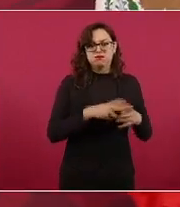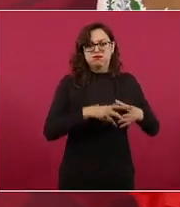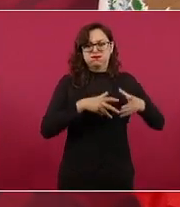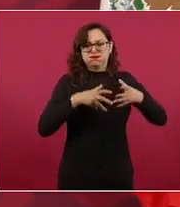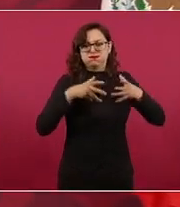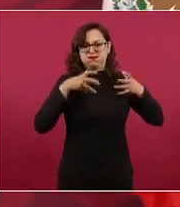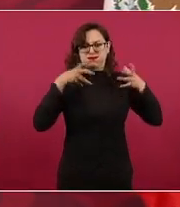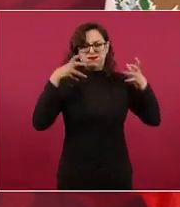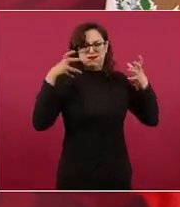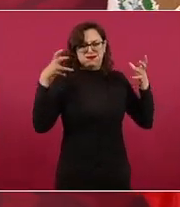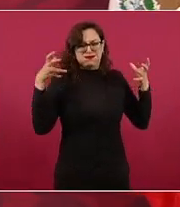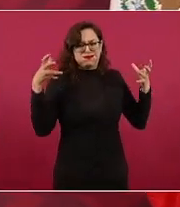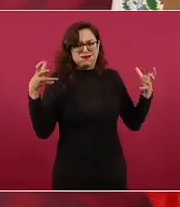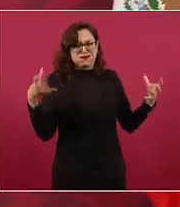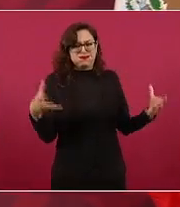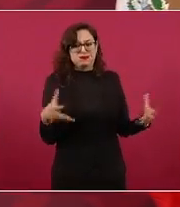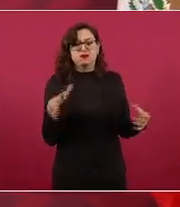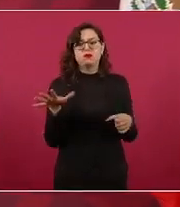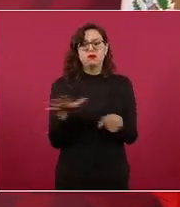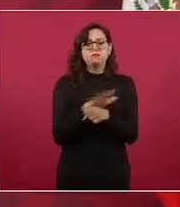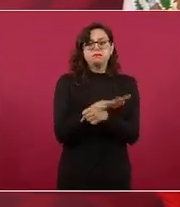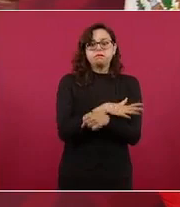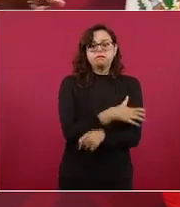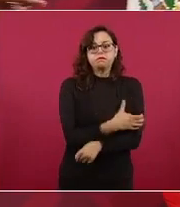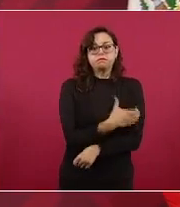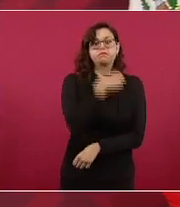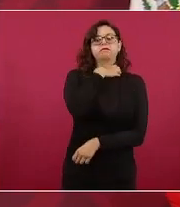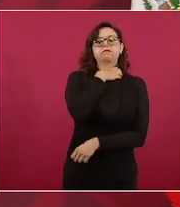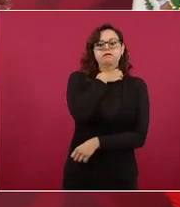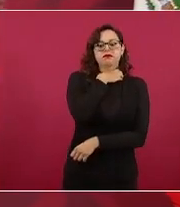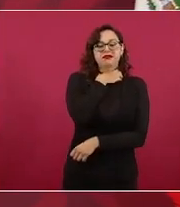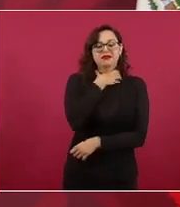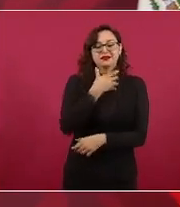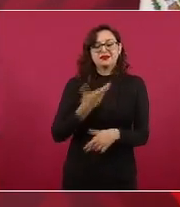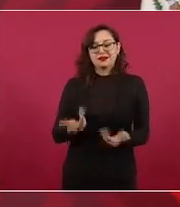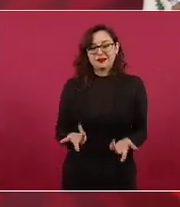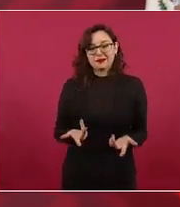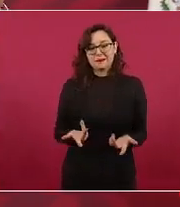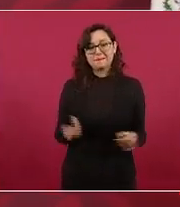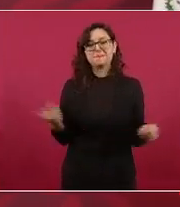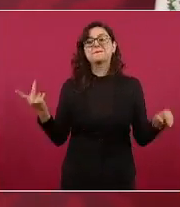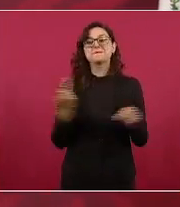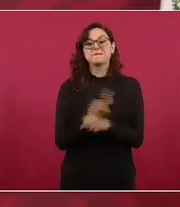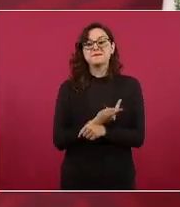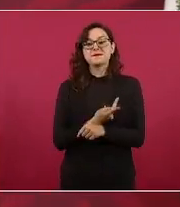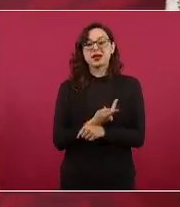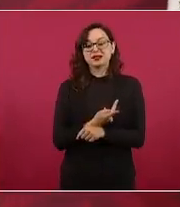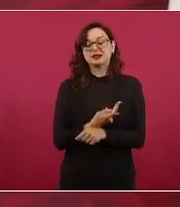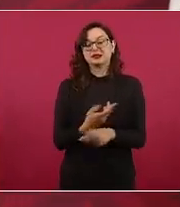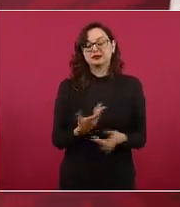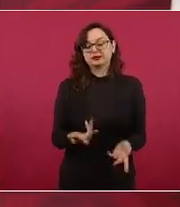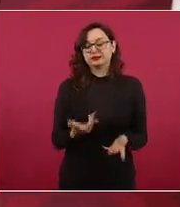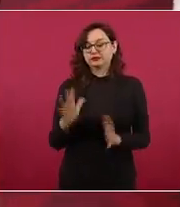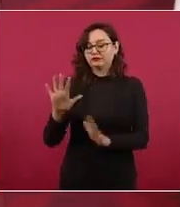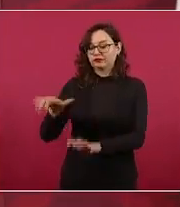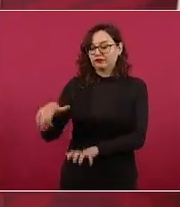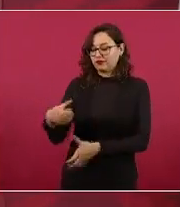elevadísimas porque fue un crecimiento económico concentrado